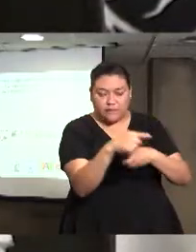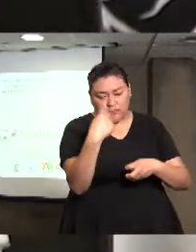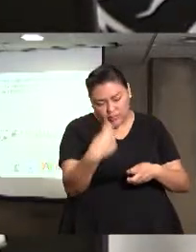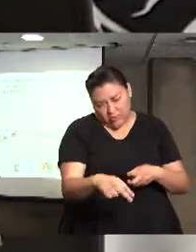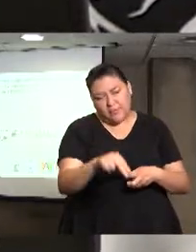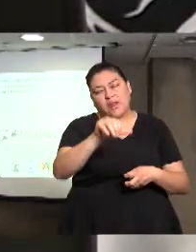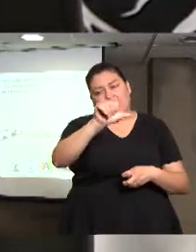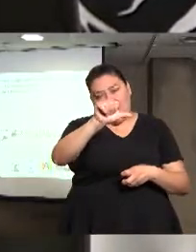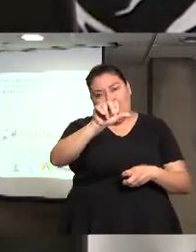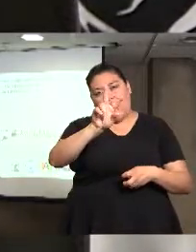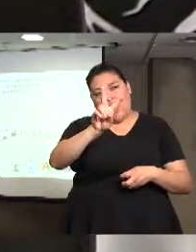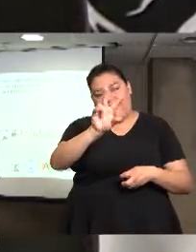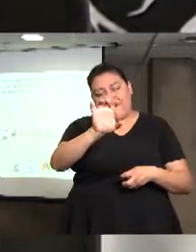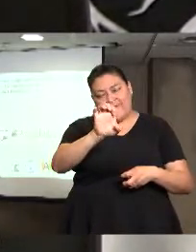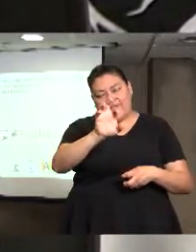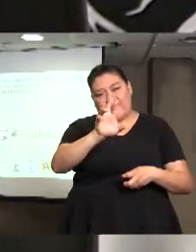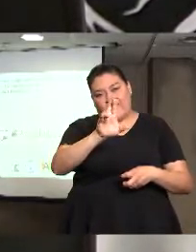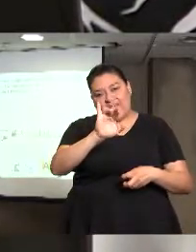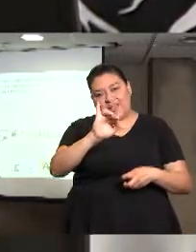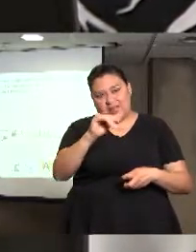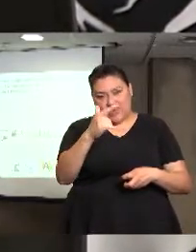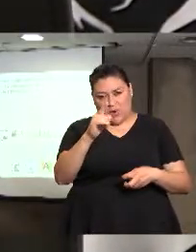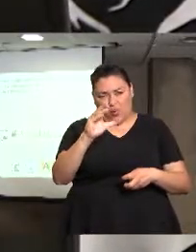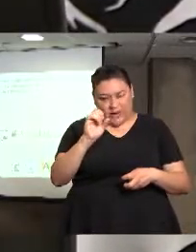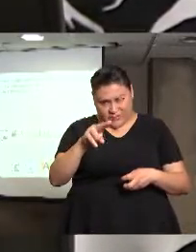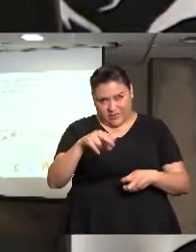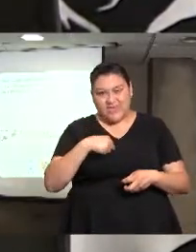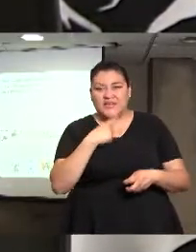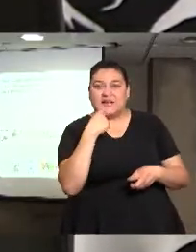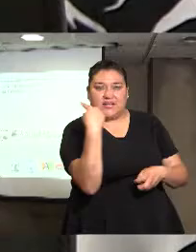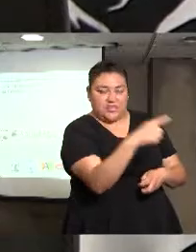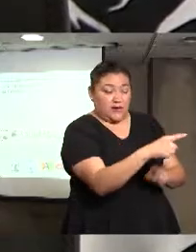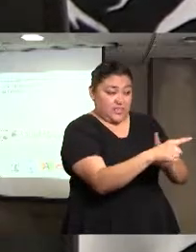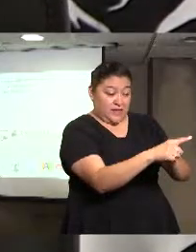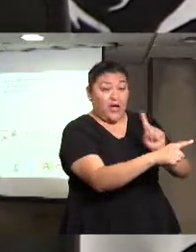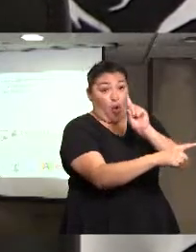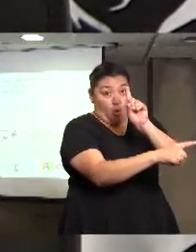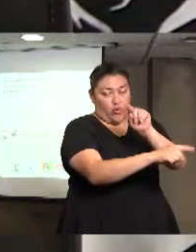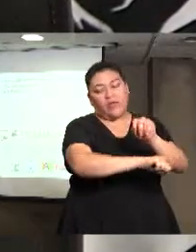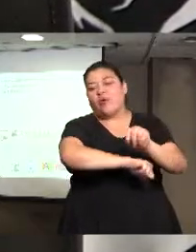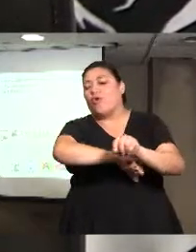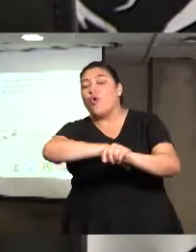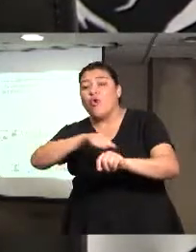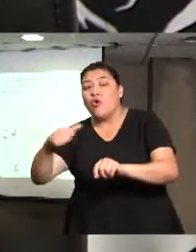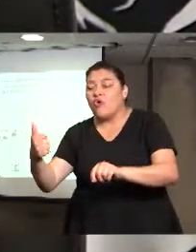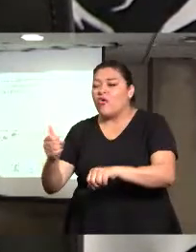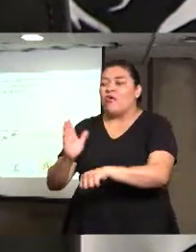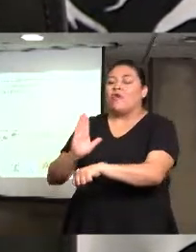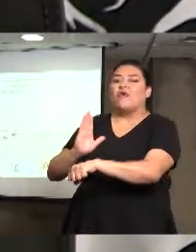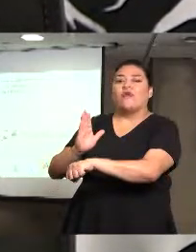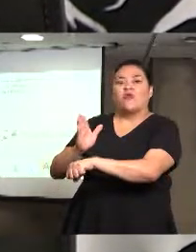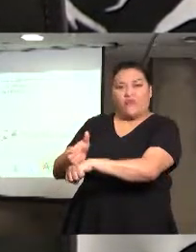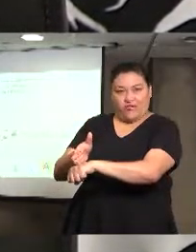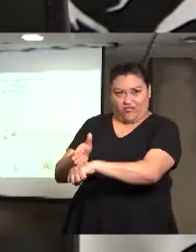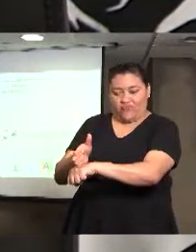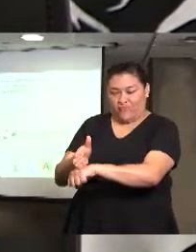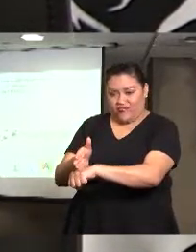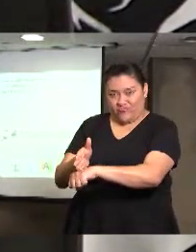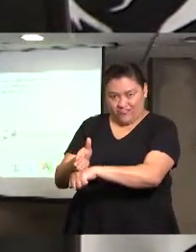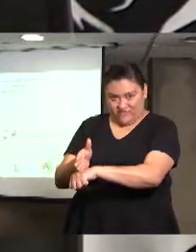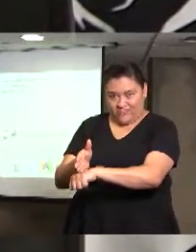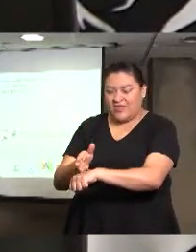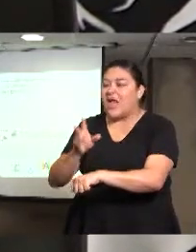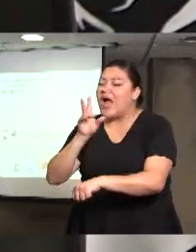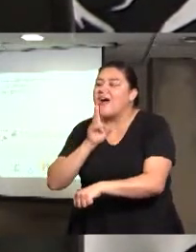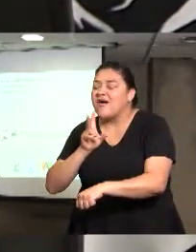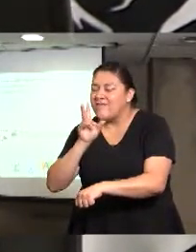se presentaron en el tema, posteriormente tenemos el tema de consignaciones, es decir, cuántas de estas el Ministerio Público consideró que hay un posible